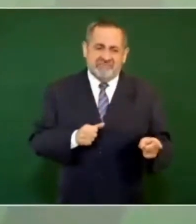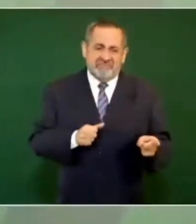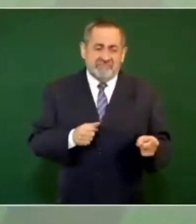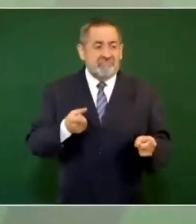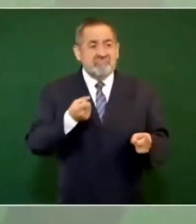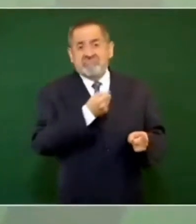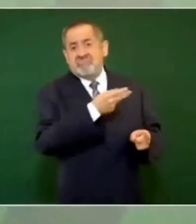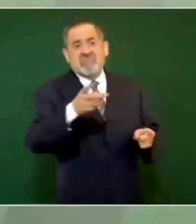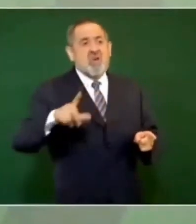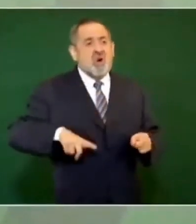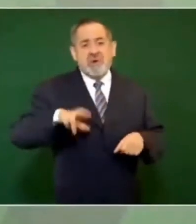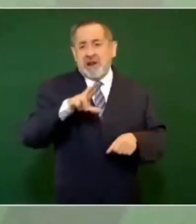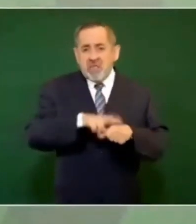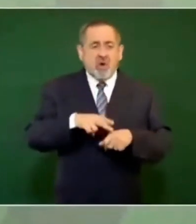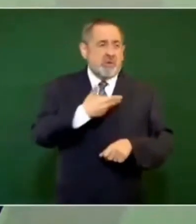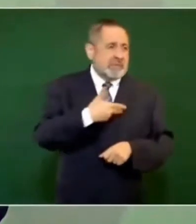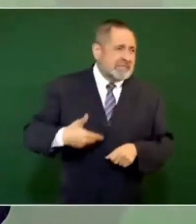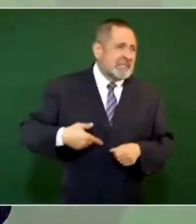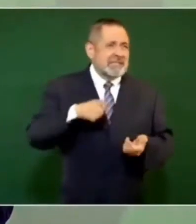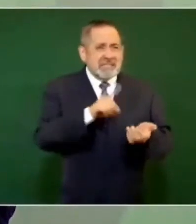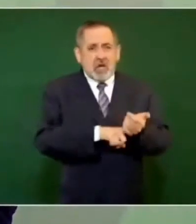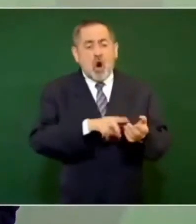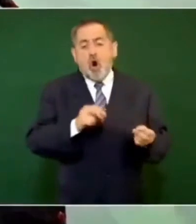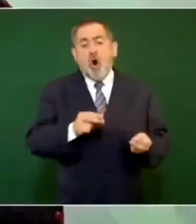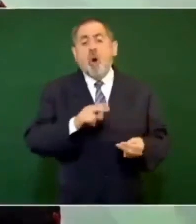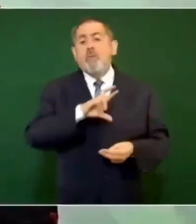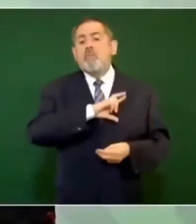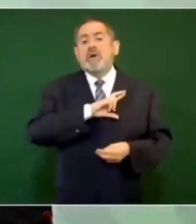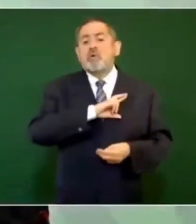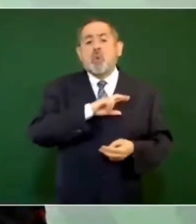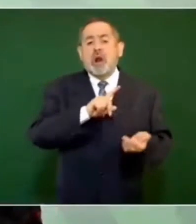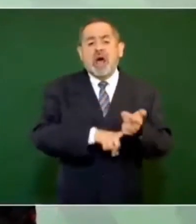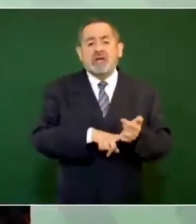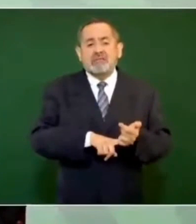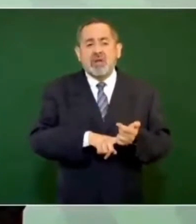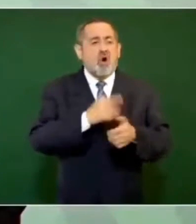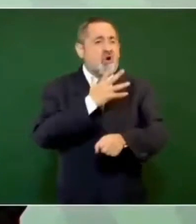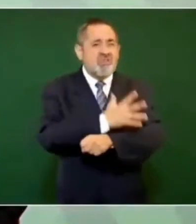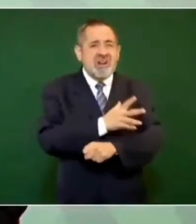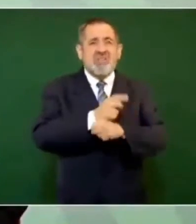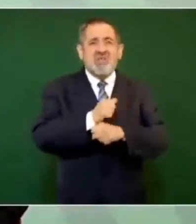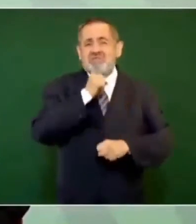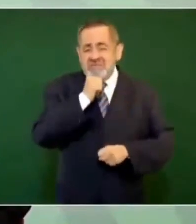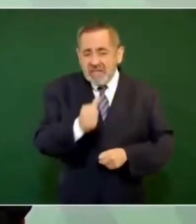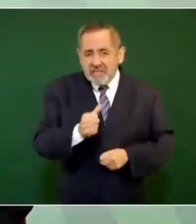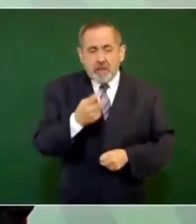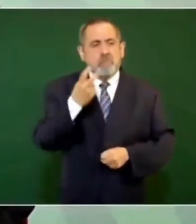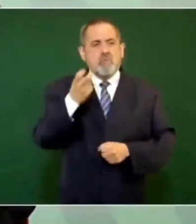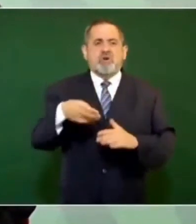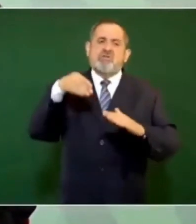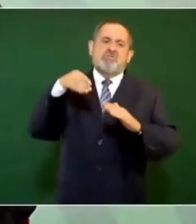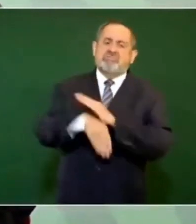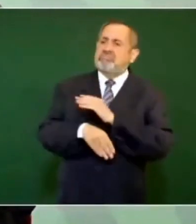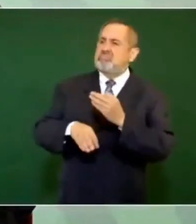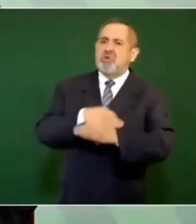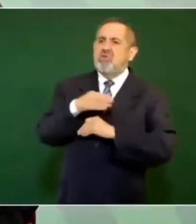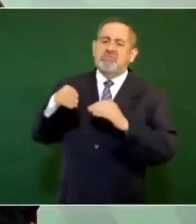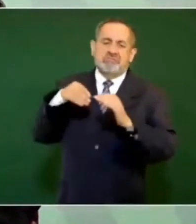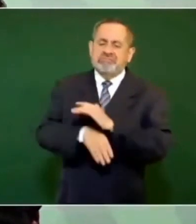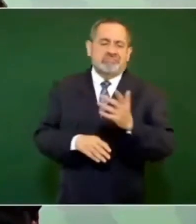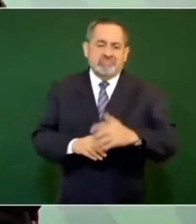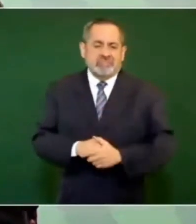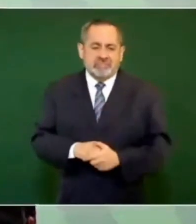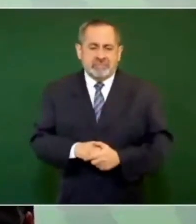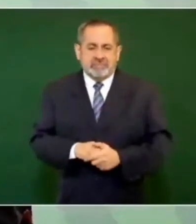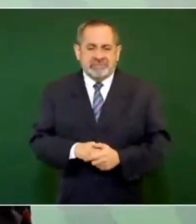y de particulares, eso es lo que ha dado al traste con todo, no es una